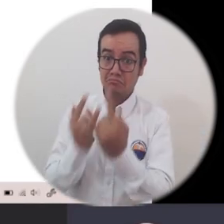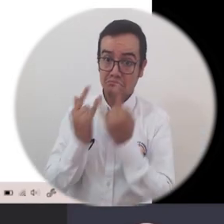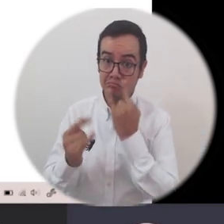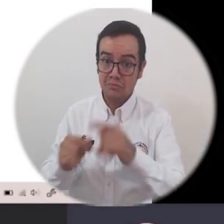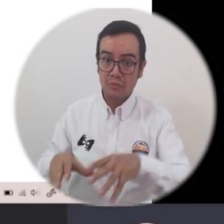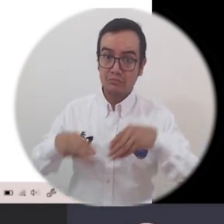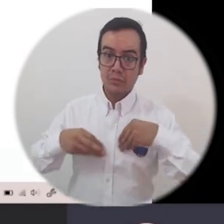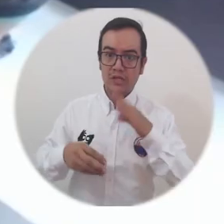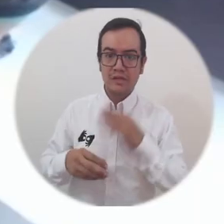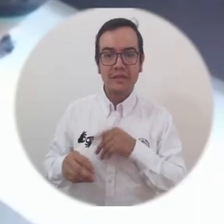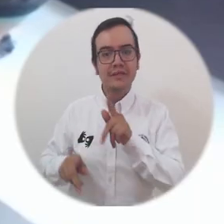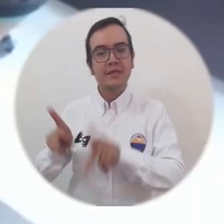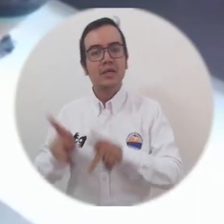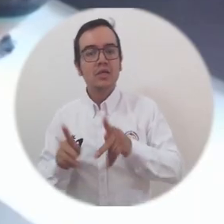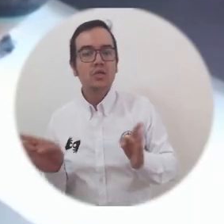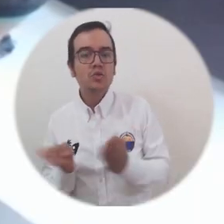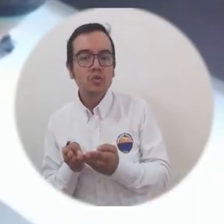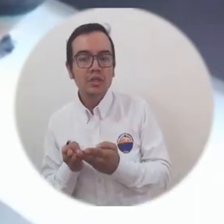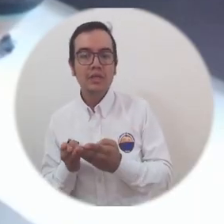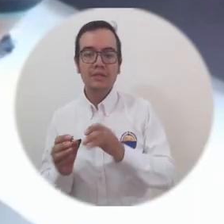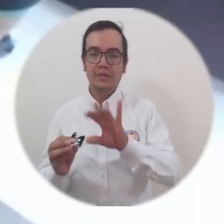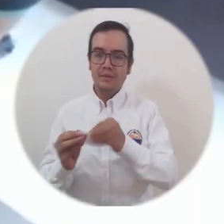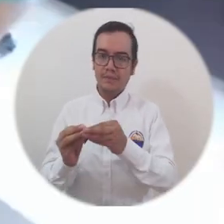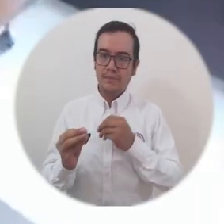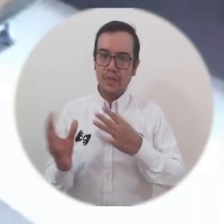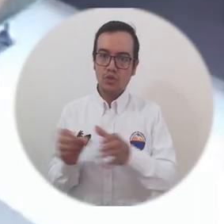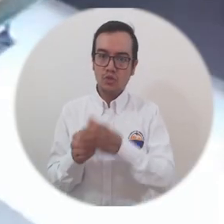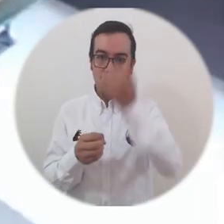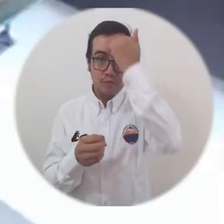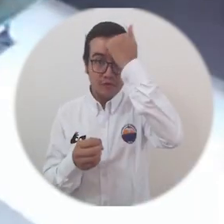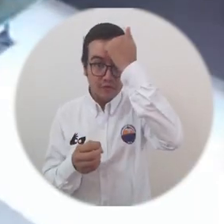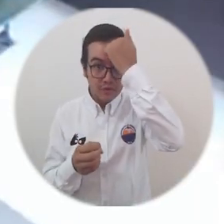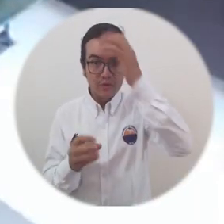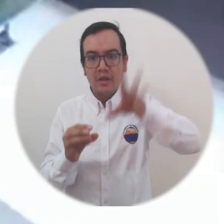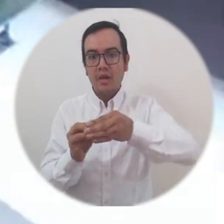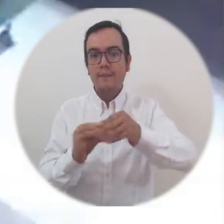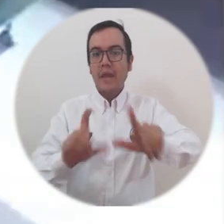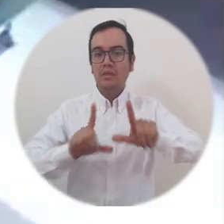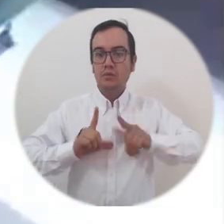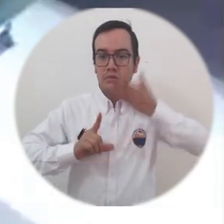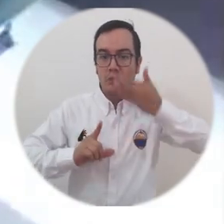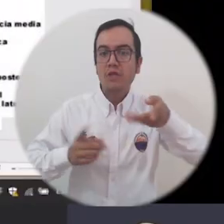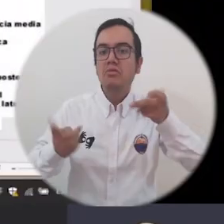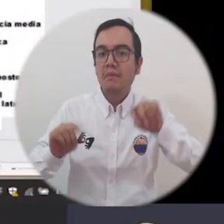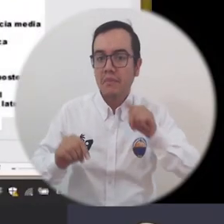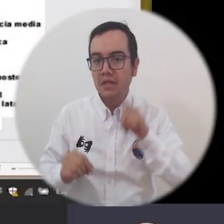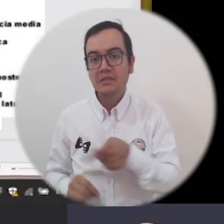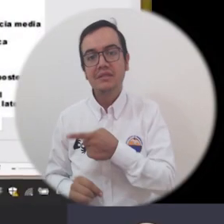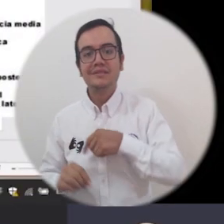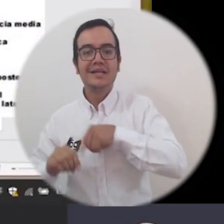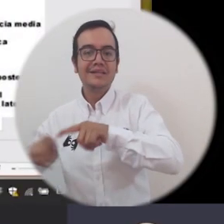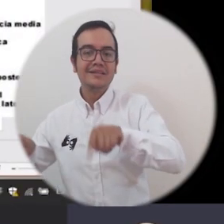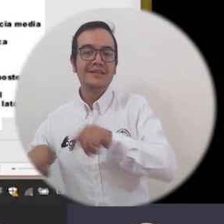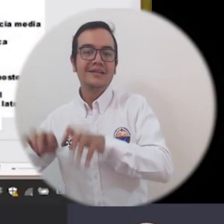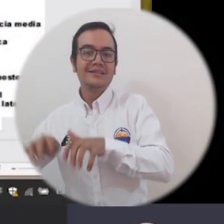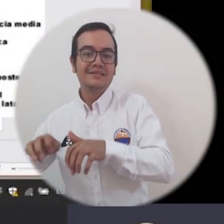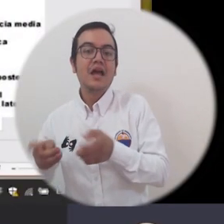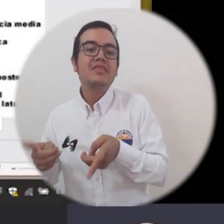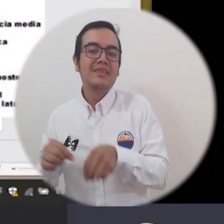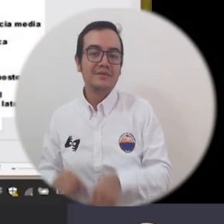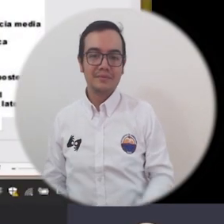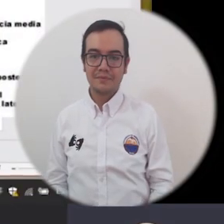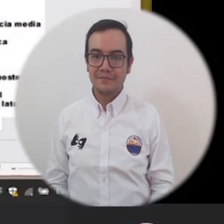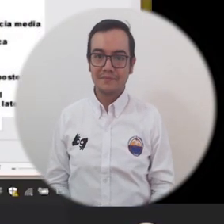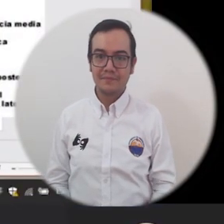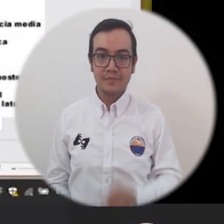en docentes, estudiantes, egresados y por supuesto administrativos y contratistas. Una agenda que se viene desarrollando